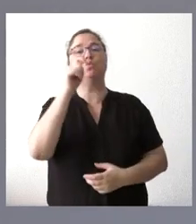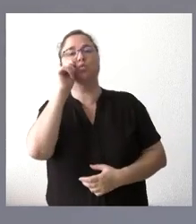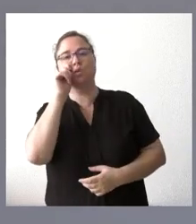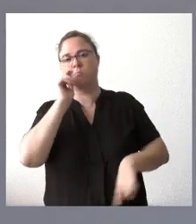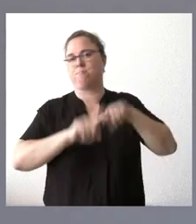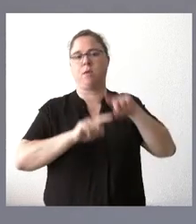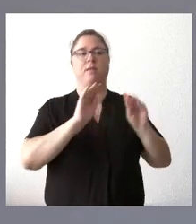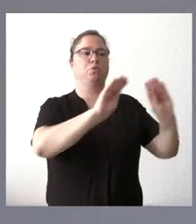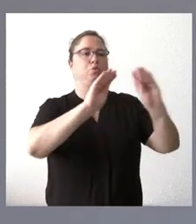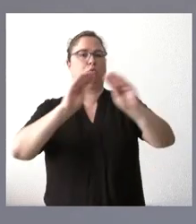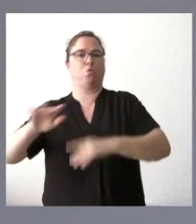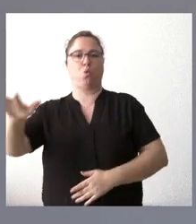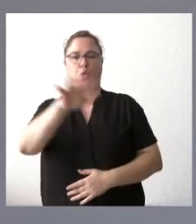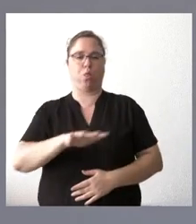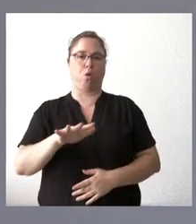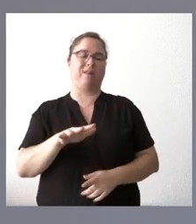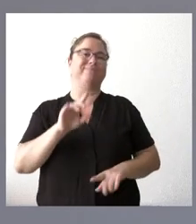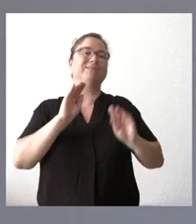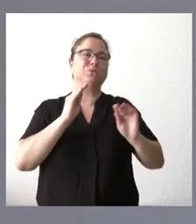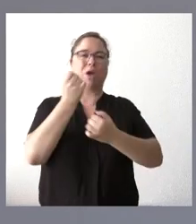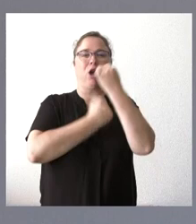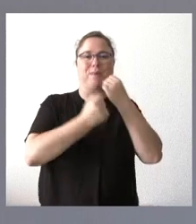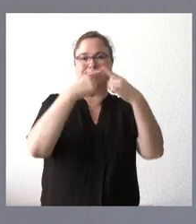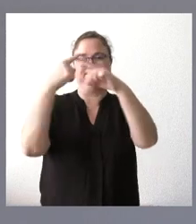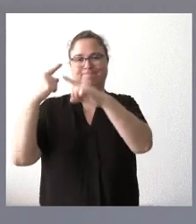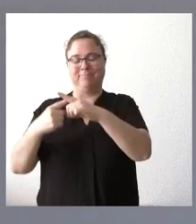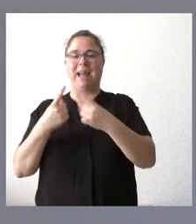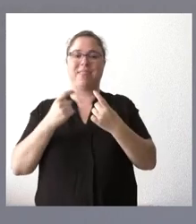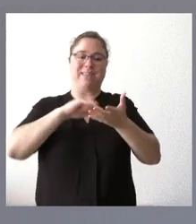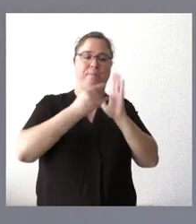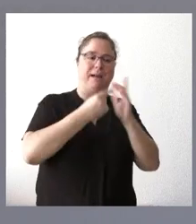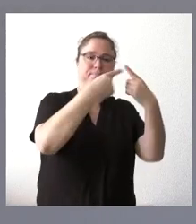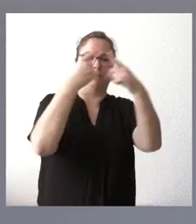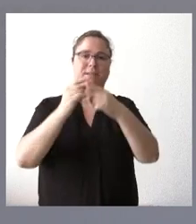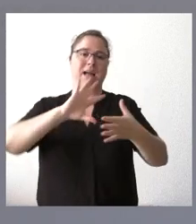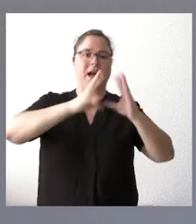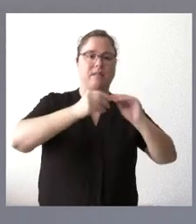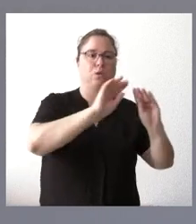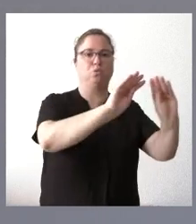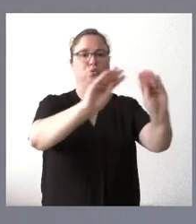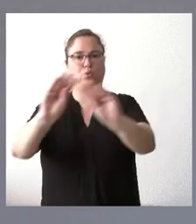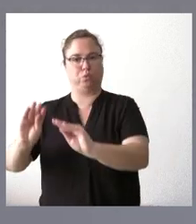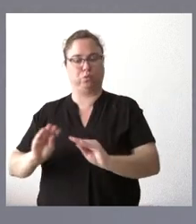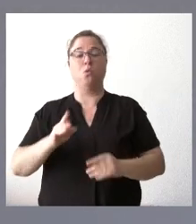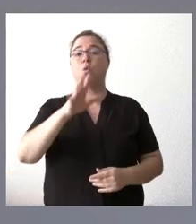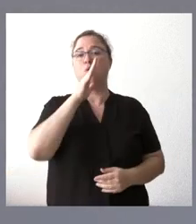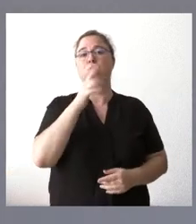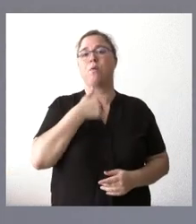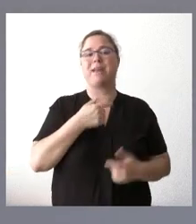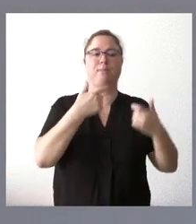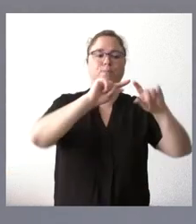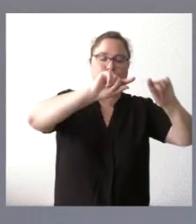o de otro tipo de actividad económica y tenemos que valorar para ir definiendo esas actuaciones y estos complementos, en este caso digo, para las